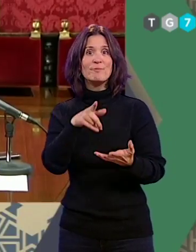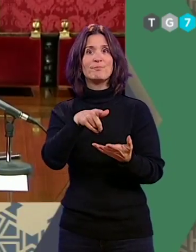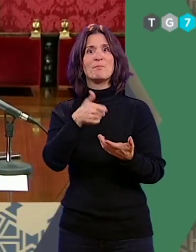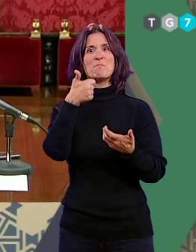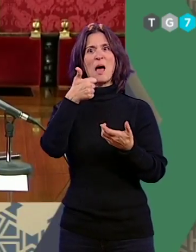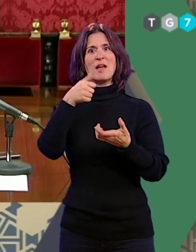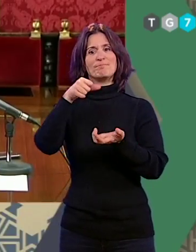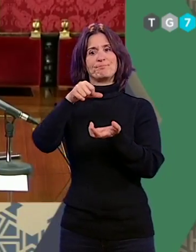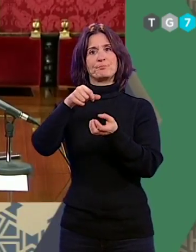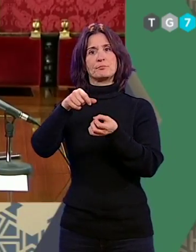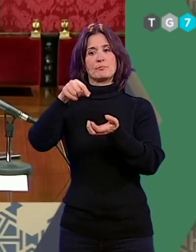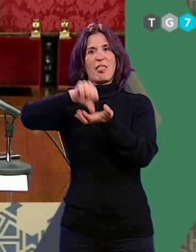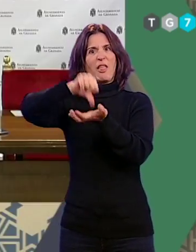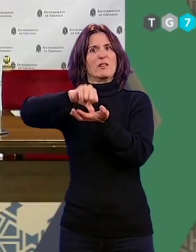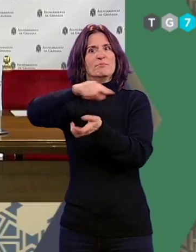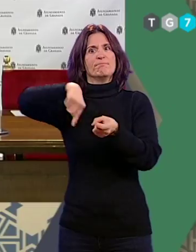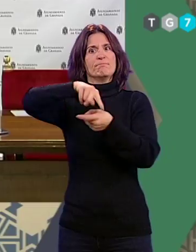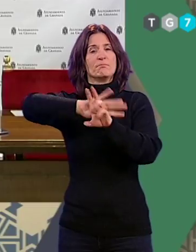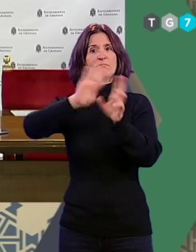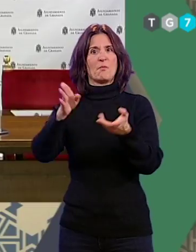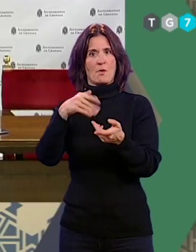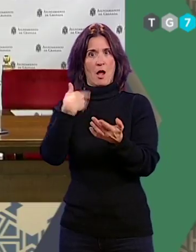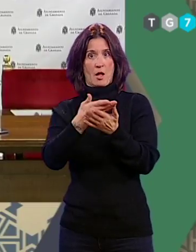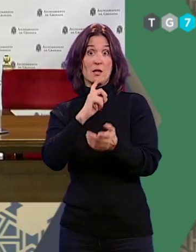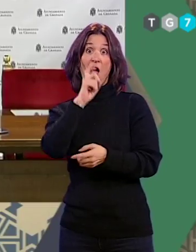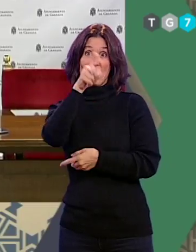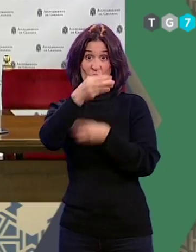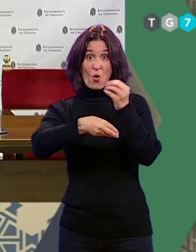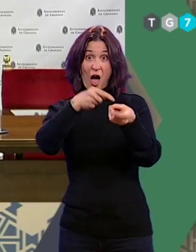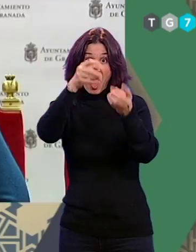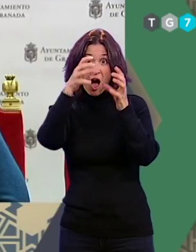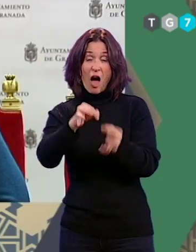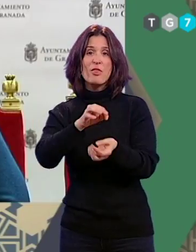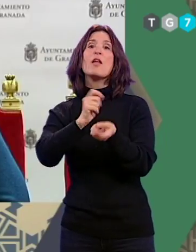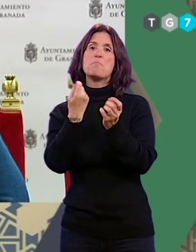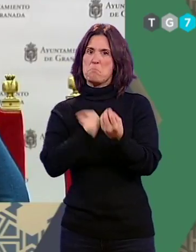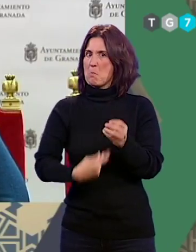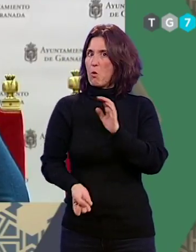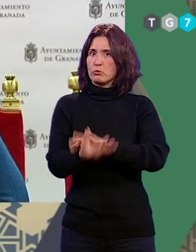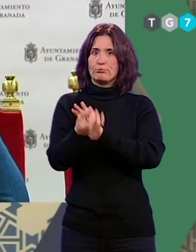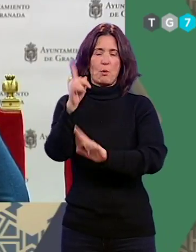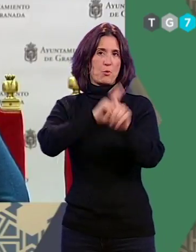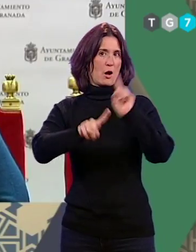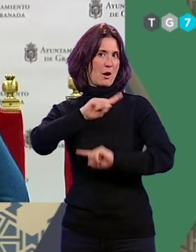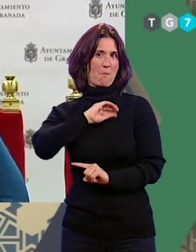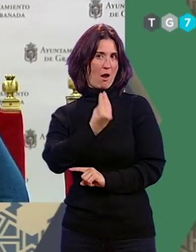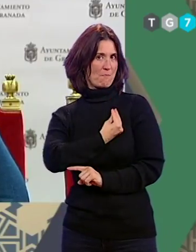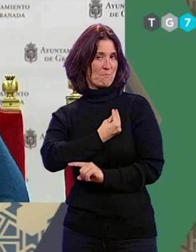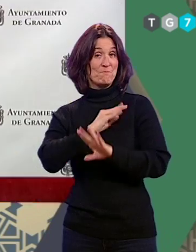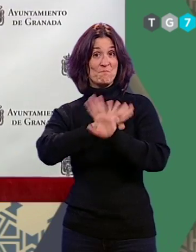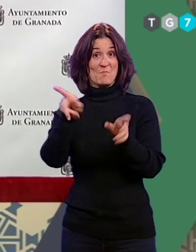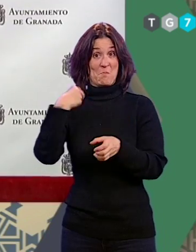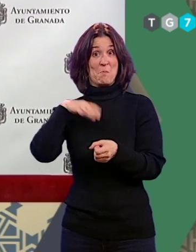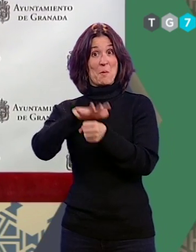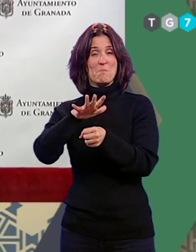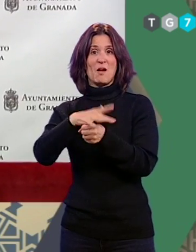más metropolitano y ha alertado de los problemas que va a generar el nuevo cambio en las líneas de autobuses. Gutiérrez ha señalado que